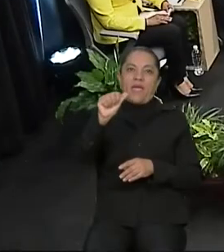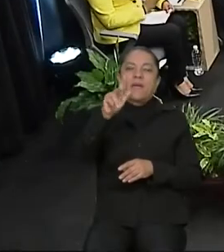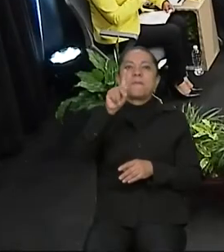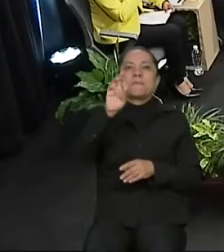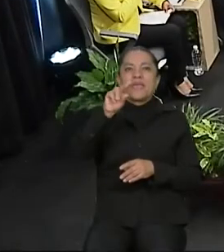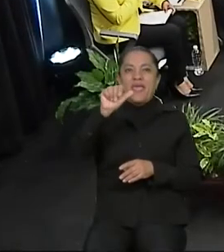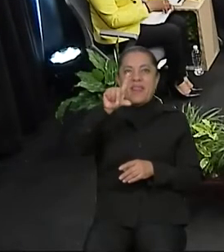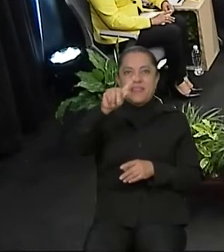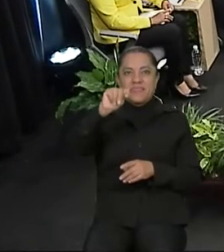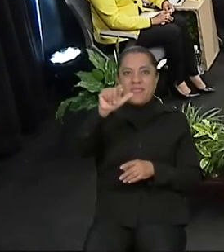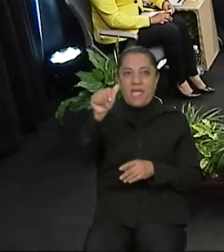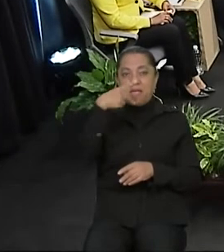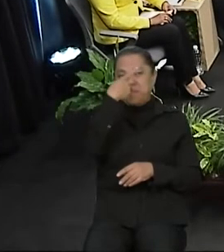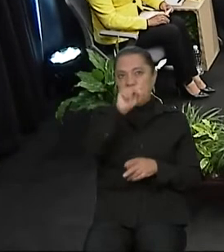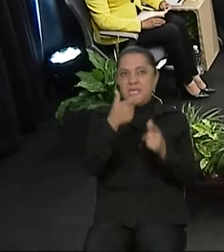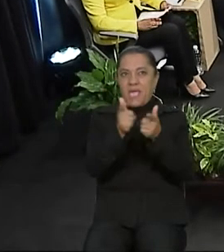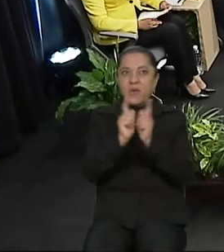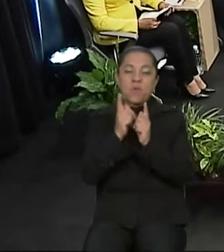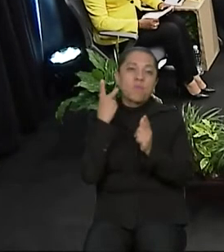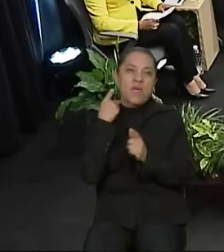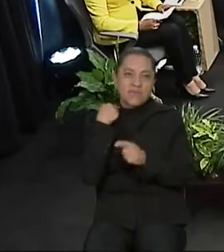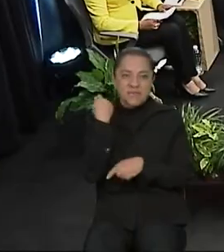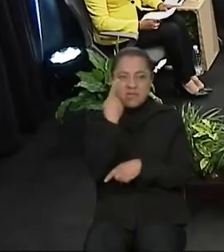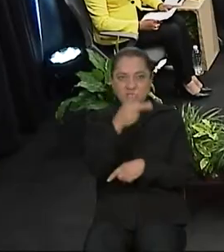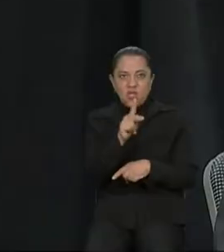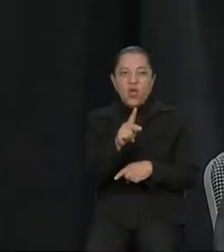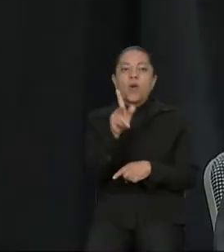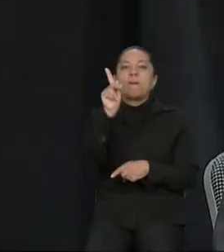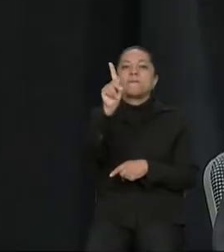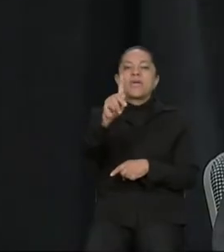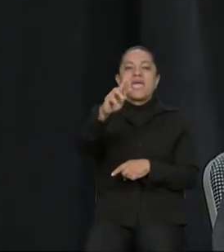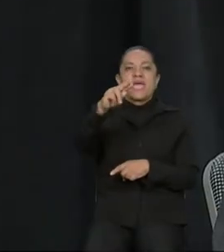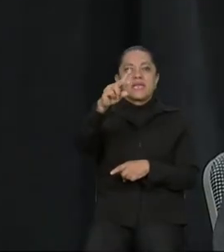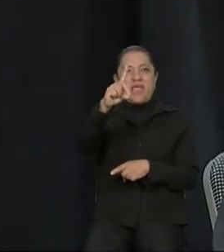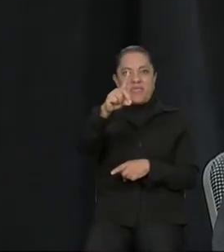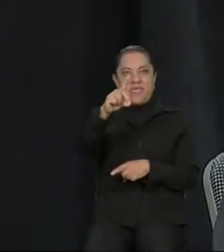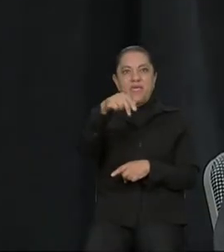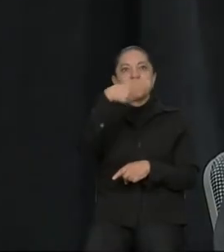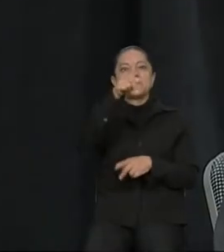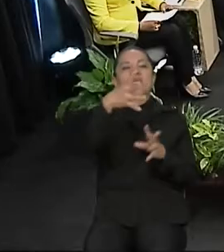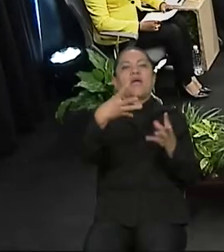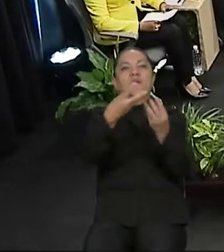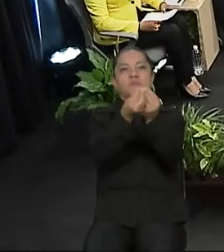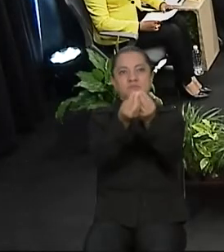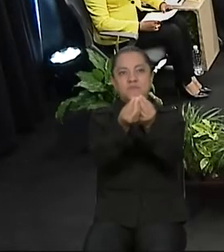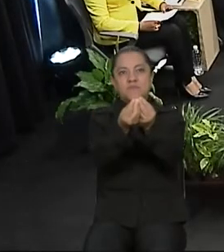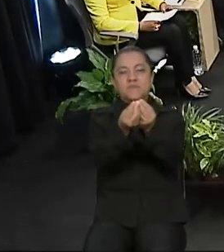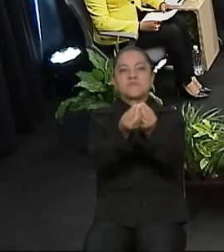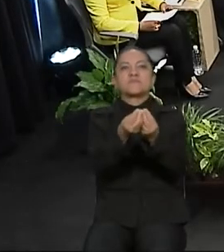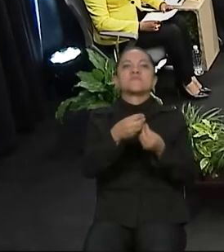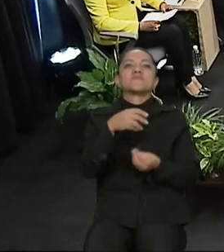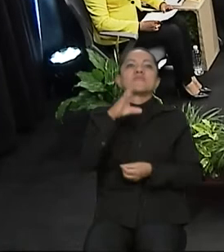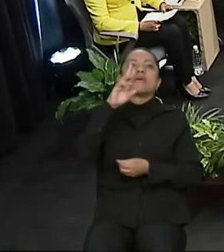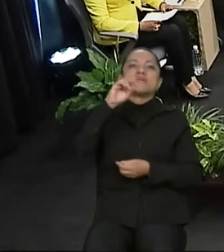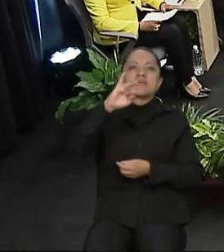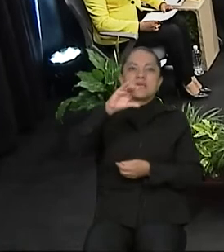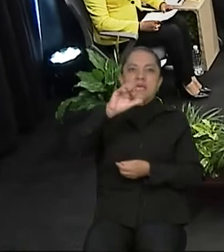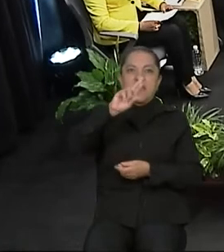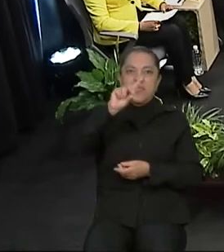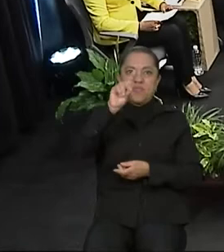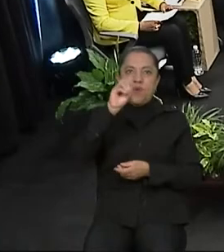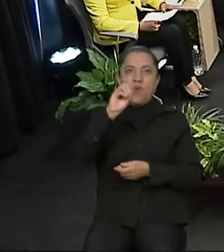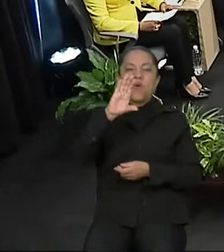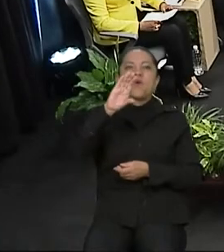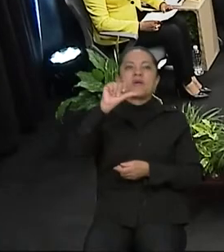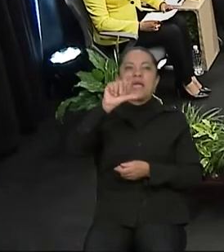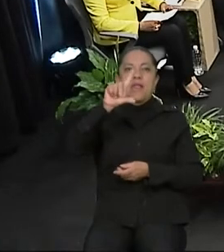Su compañero de fórmula, Ricardo Calvo Huerta. Muy buenas noches. También saludamos con mucho gusto en esta noche de